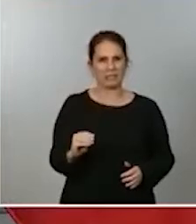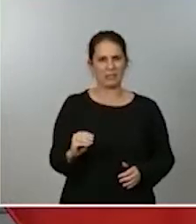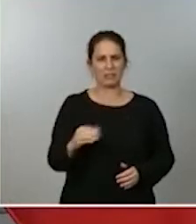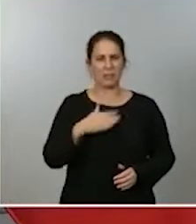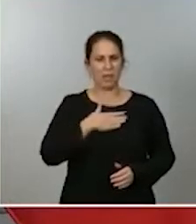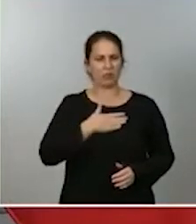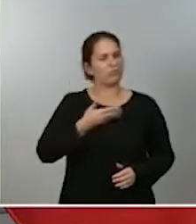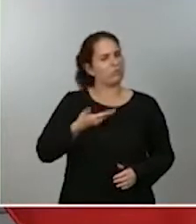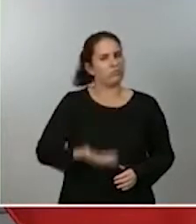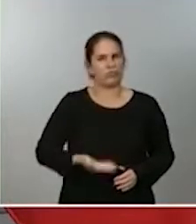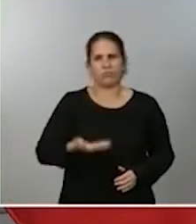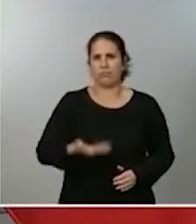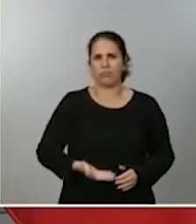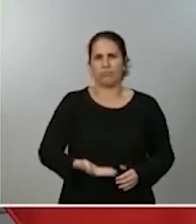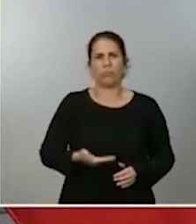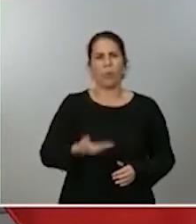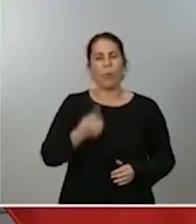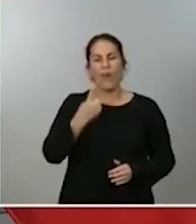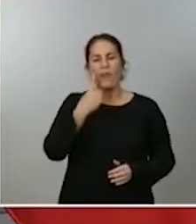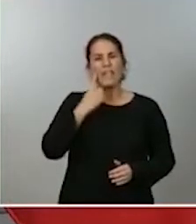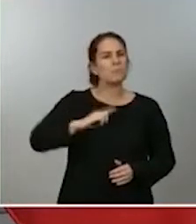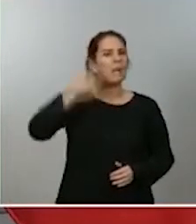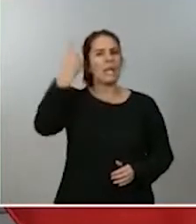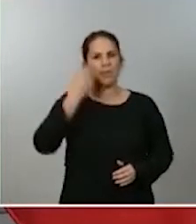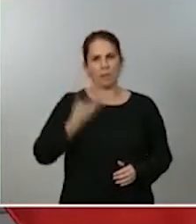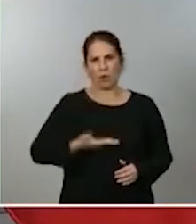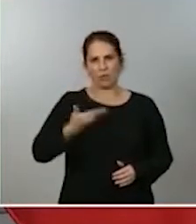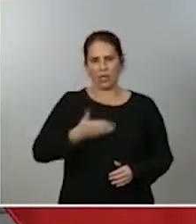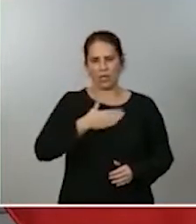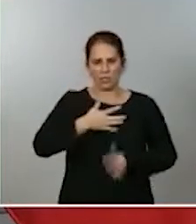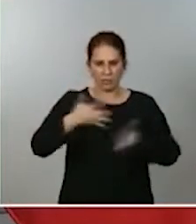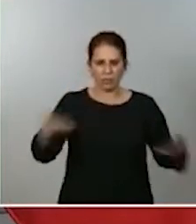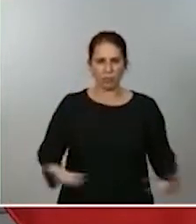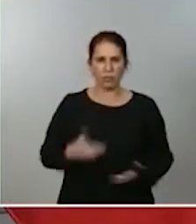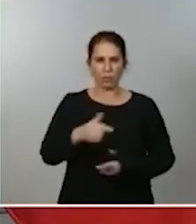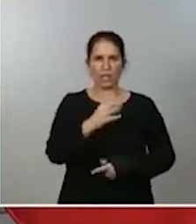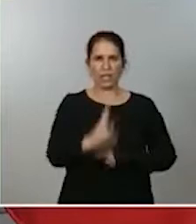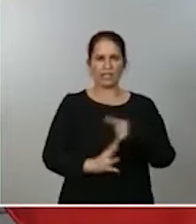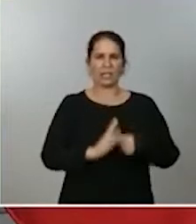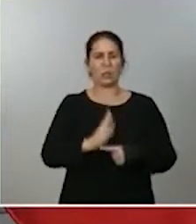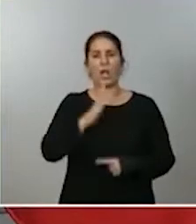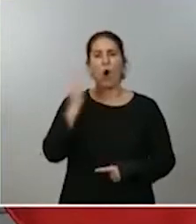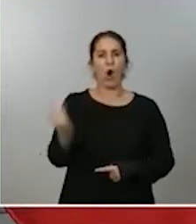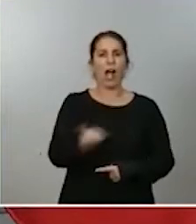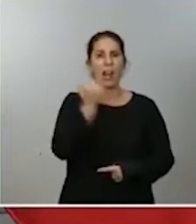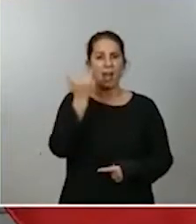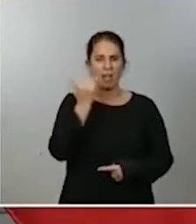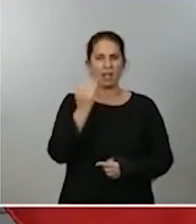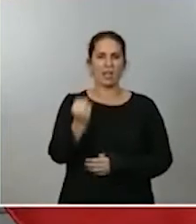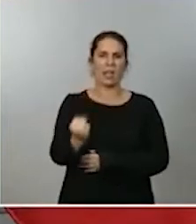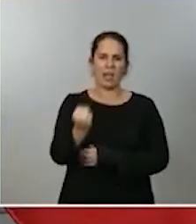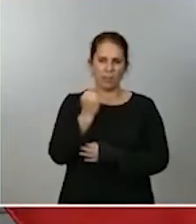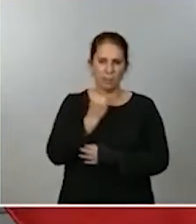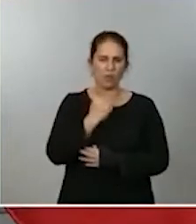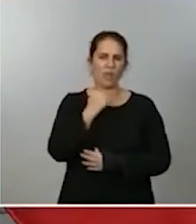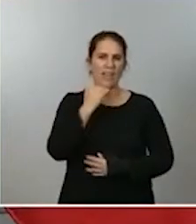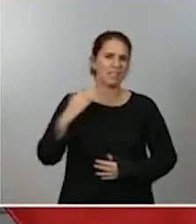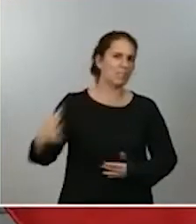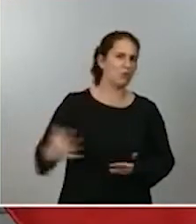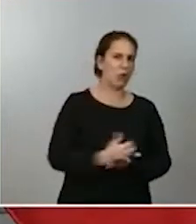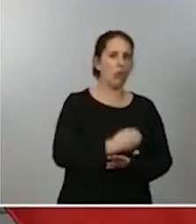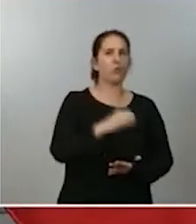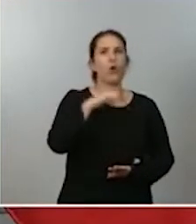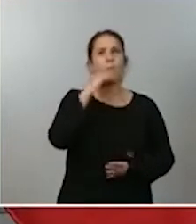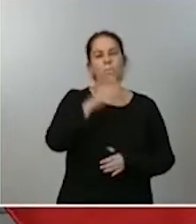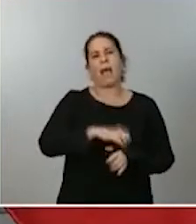es una de las leyes más importantes que estamos impulsando en la legislatura y ojalá contemos con el apoyo de casi todos o al menos de la gran